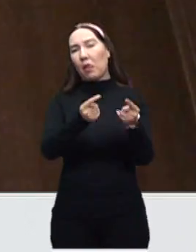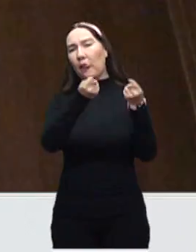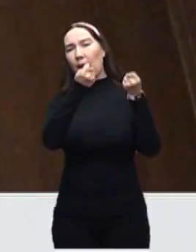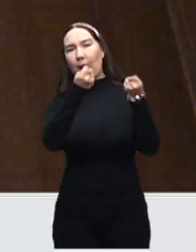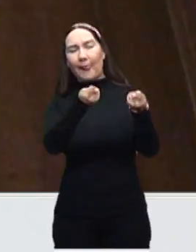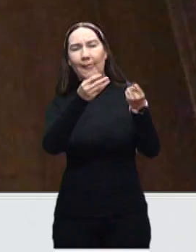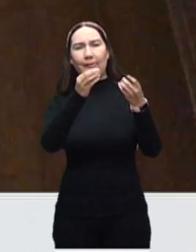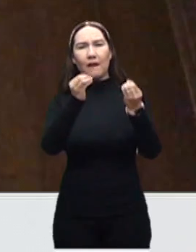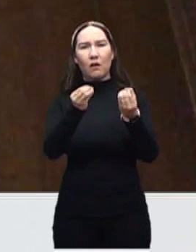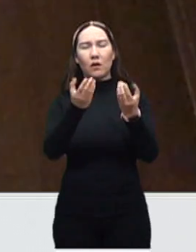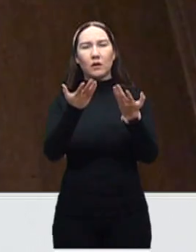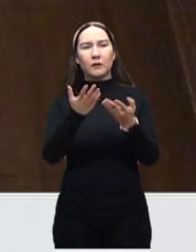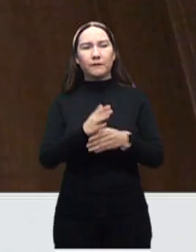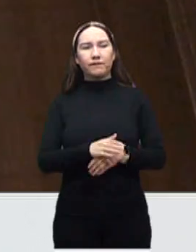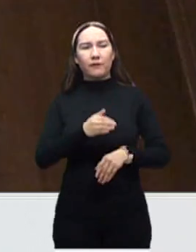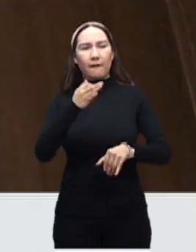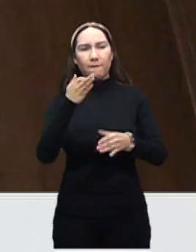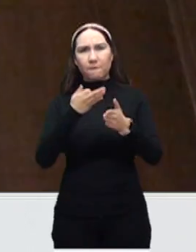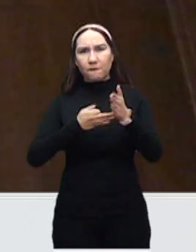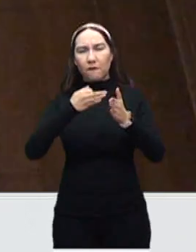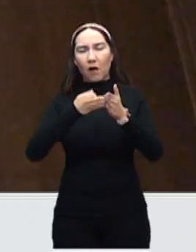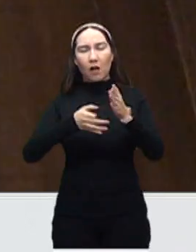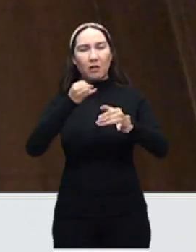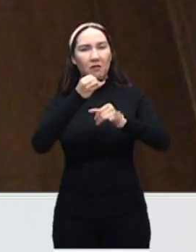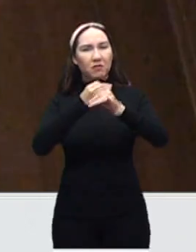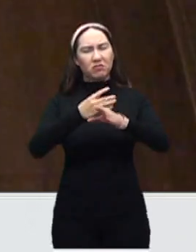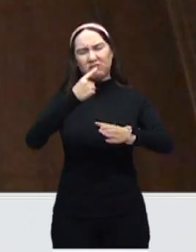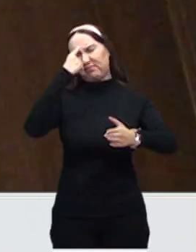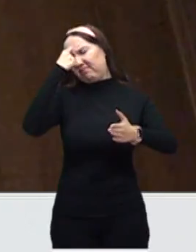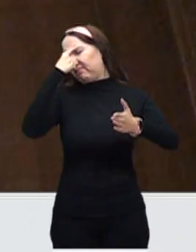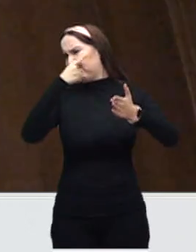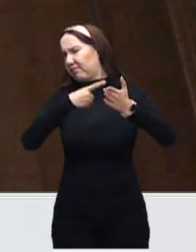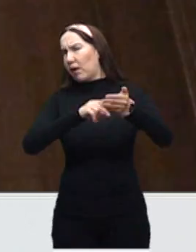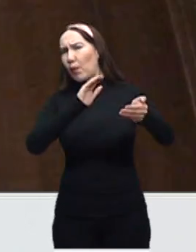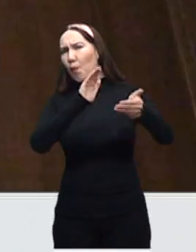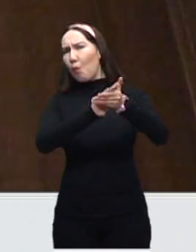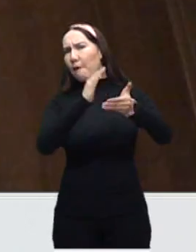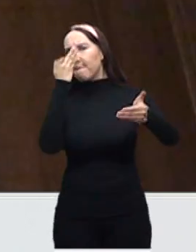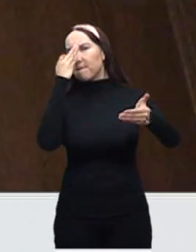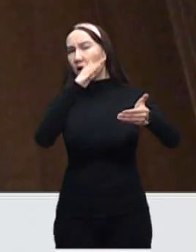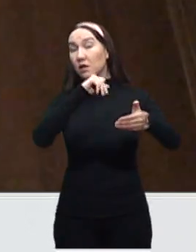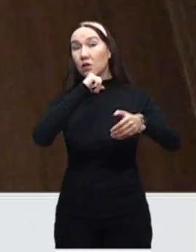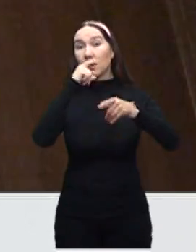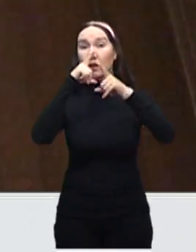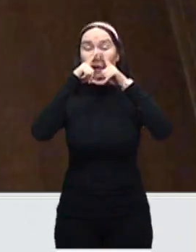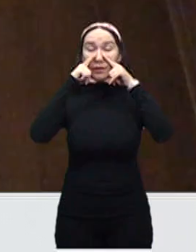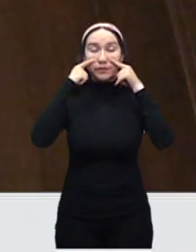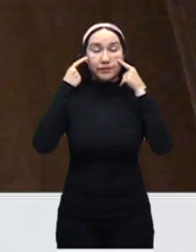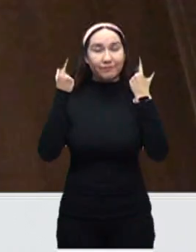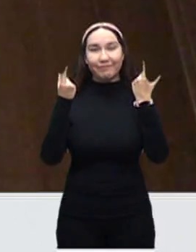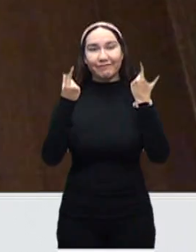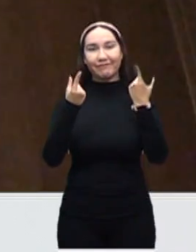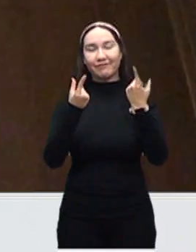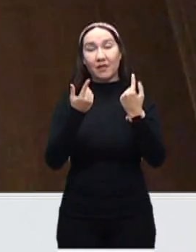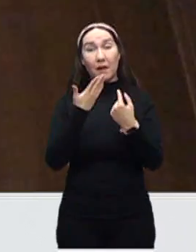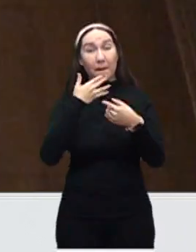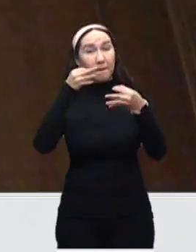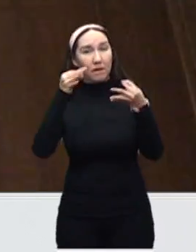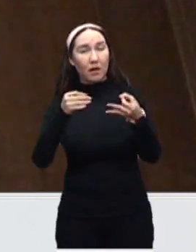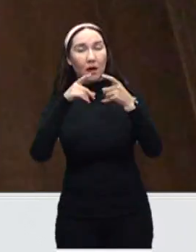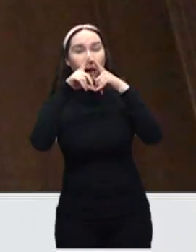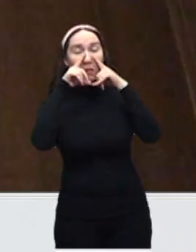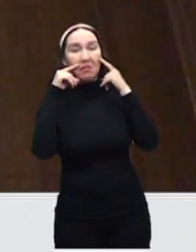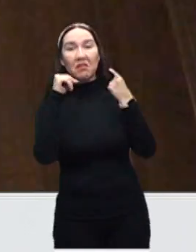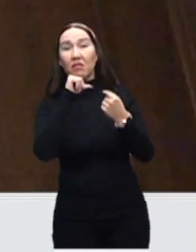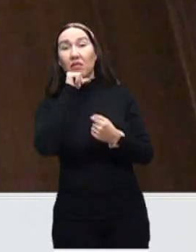de creencia más que el conocimiento, no creen en las medidas preventivas, no usan el cubrebocas, no lo usan adecuadamente, no ven el